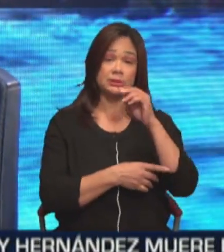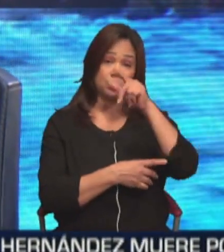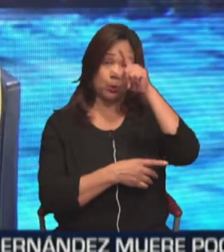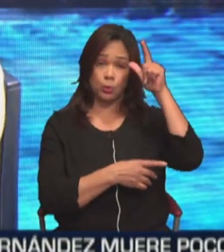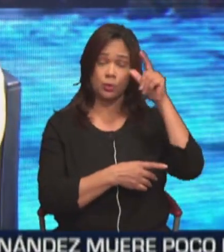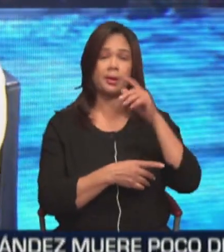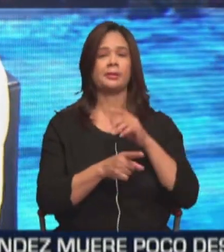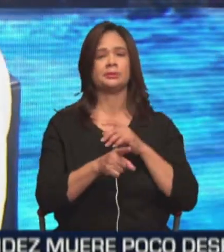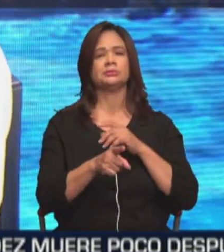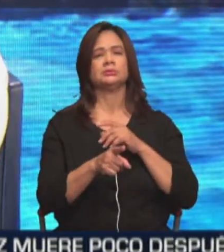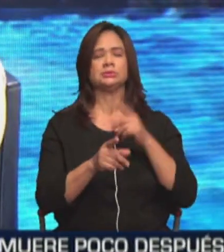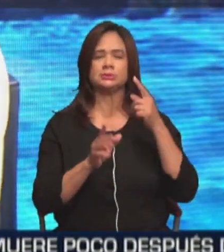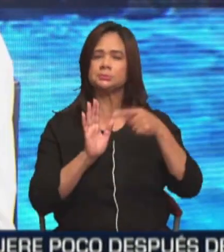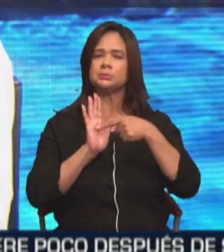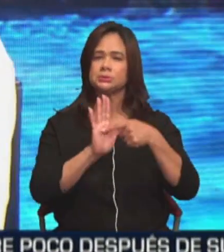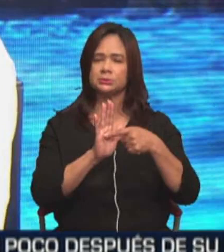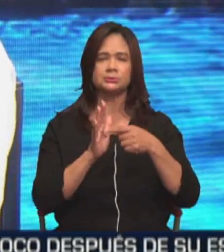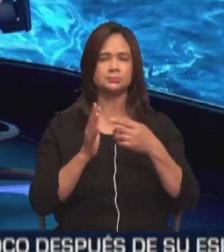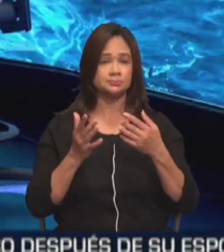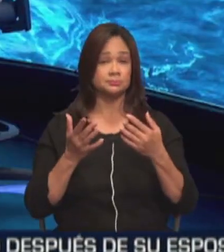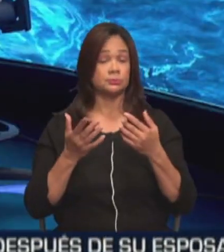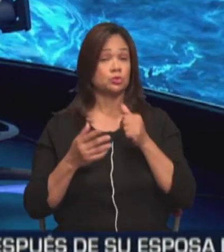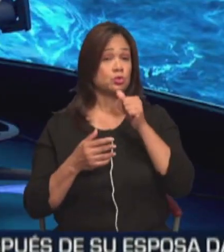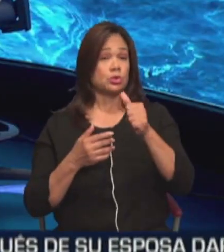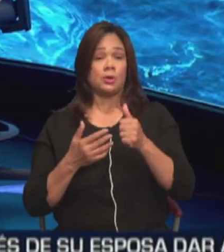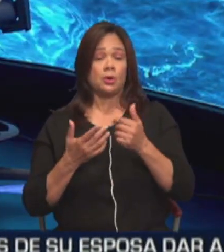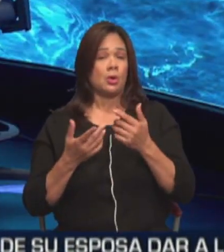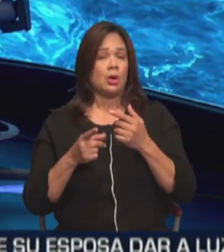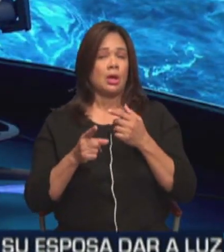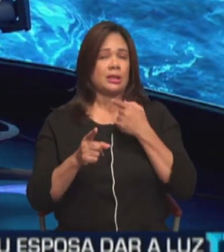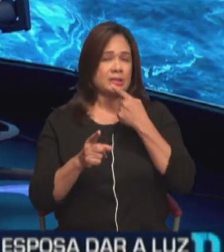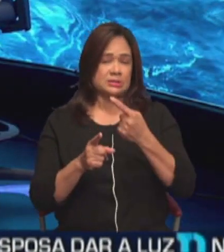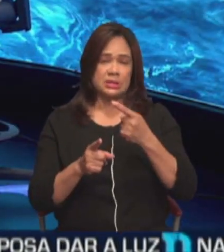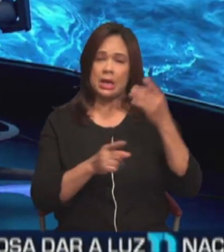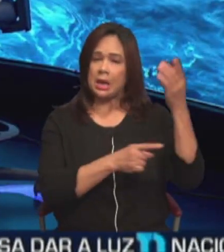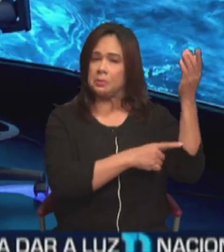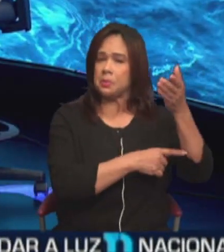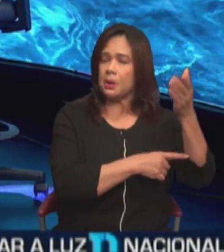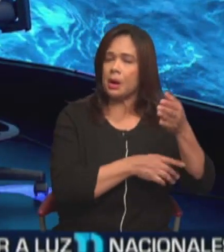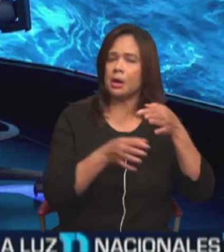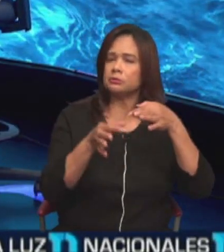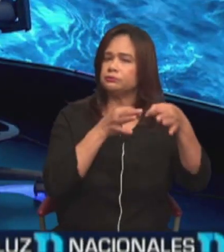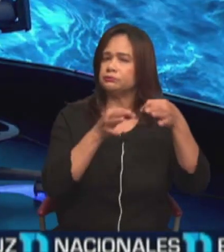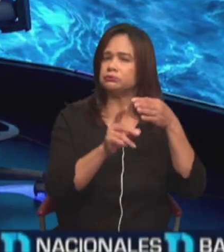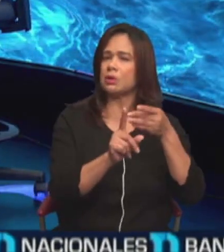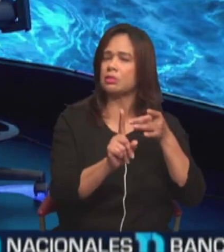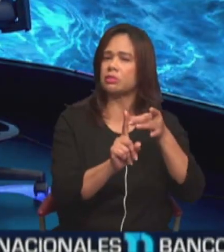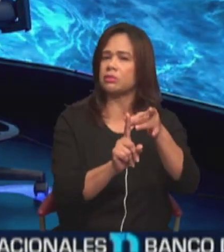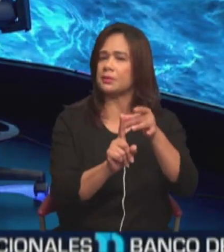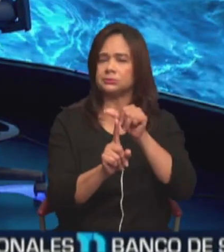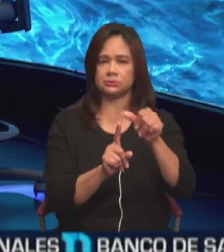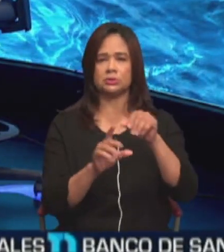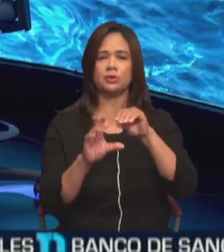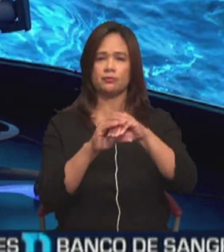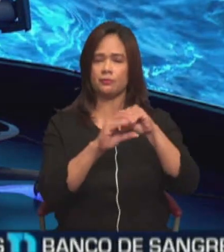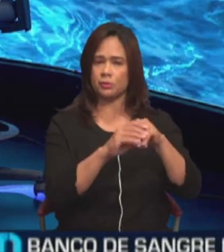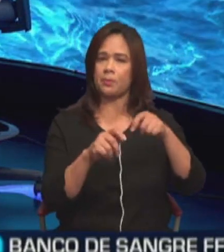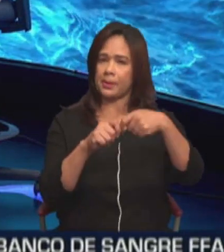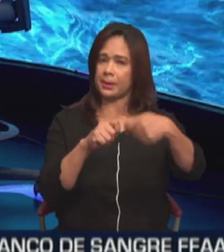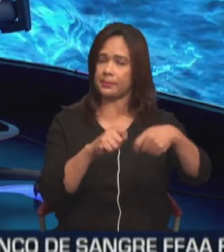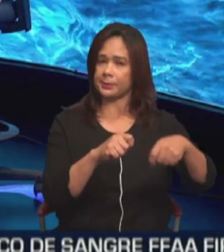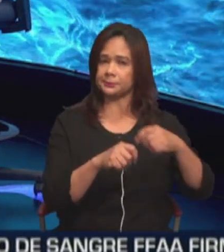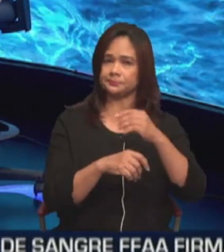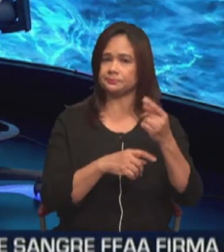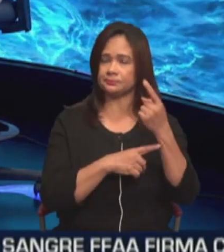es oferta, es el incentivo. Ya yo no tengo que convencer al expositor y le tengo los bancos para financiar inmediatamente